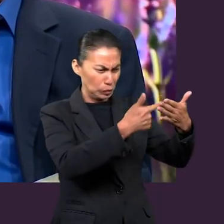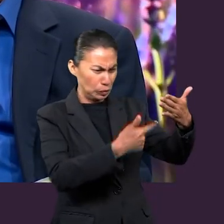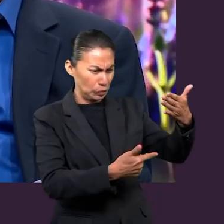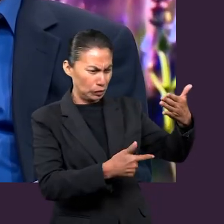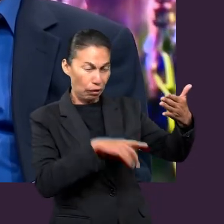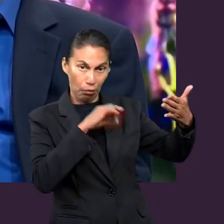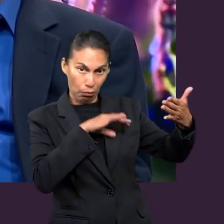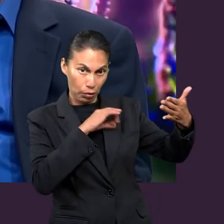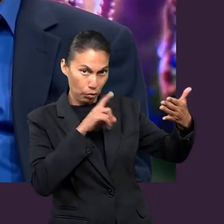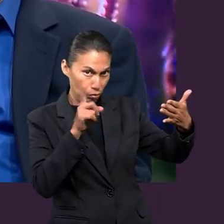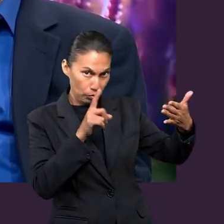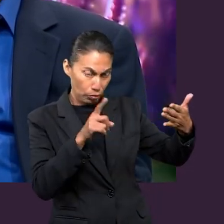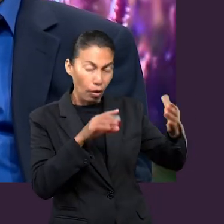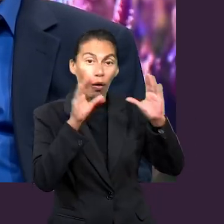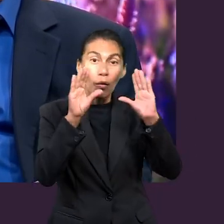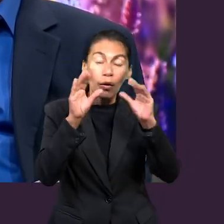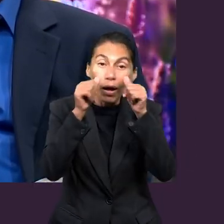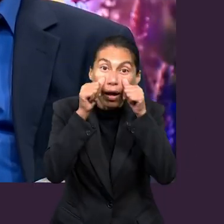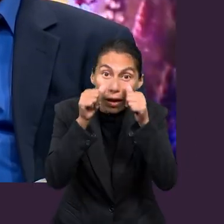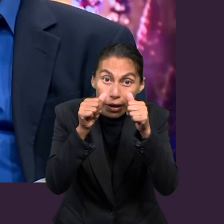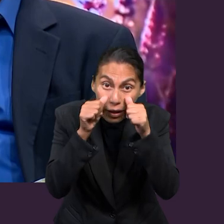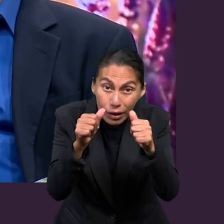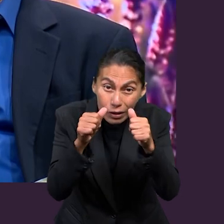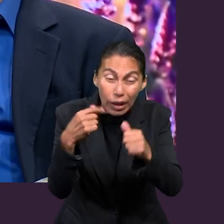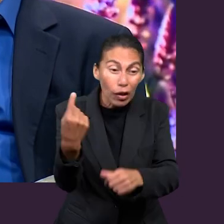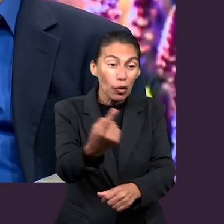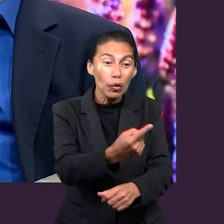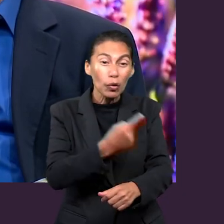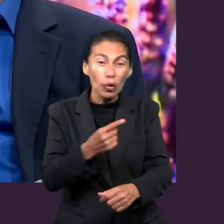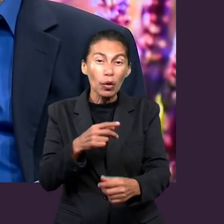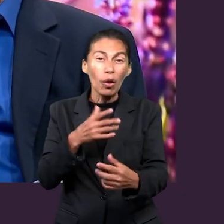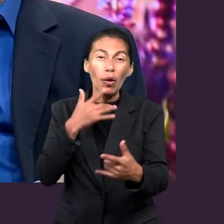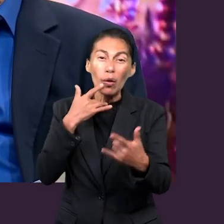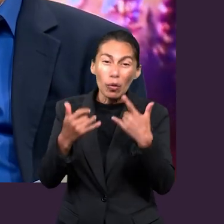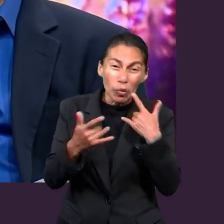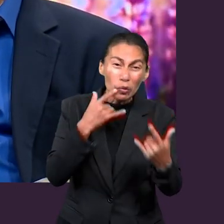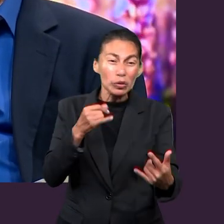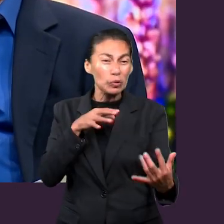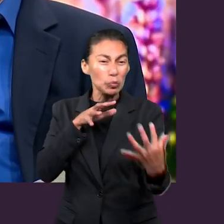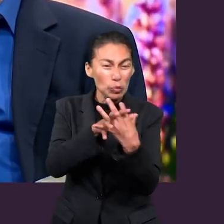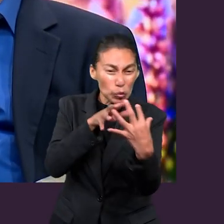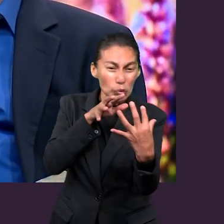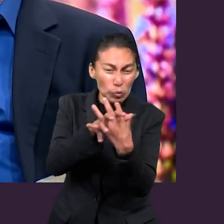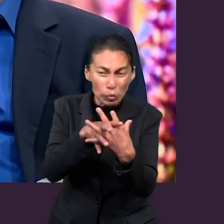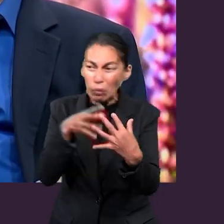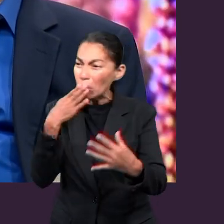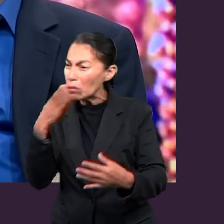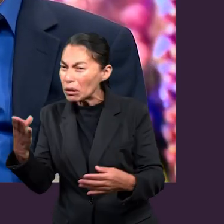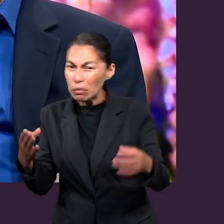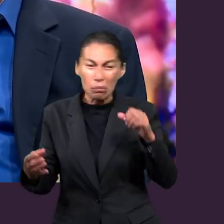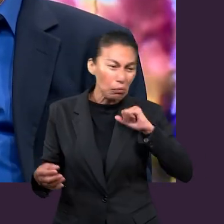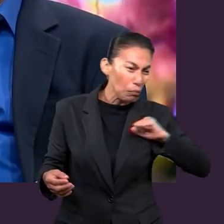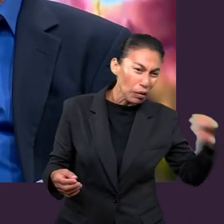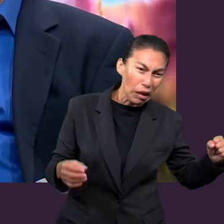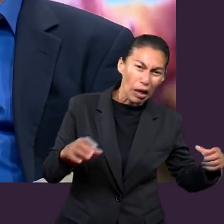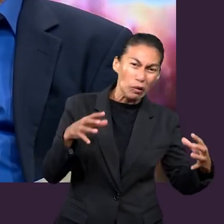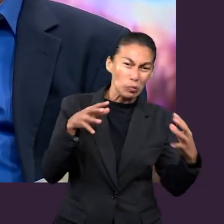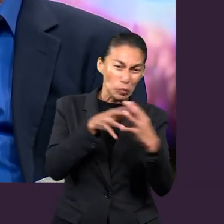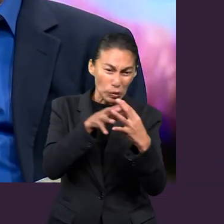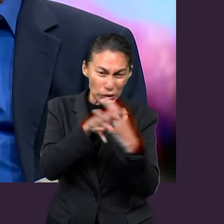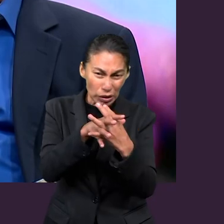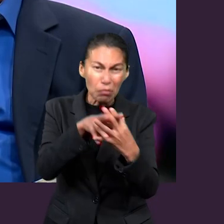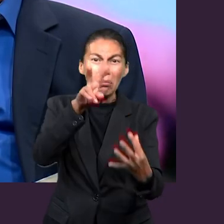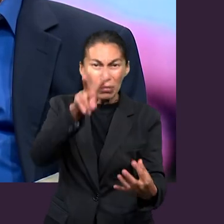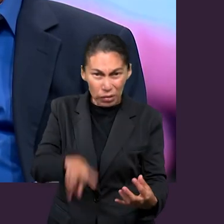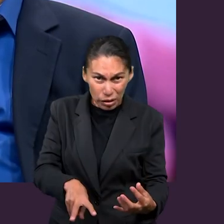miedo, pero sí es para advertirnos que vivimos en una lucha real. El conflicto entre el bien y el mal es